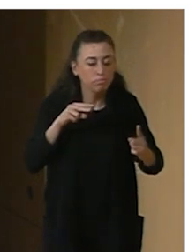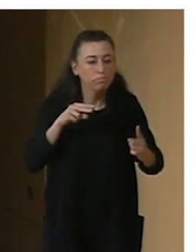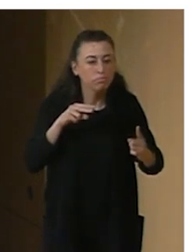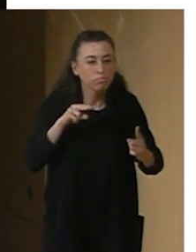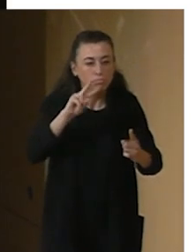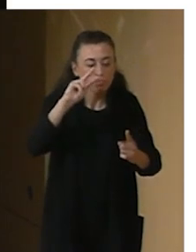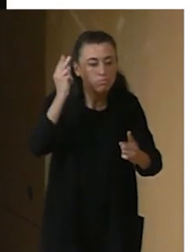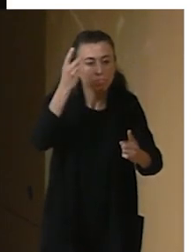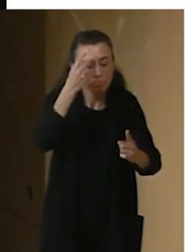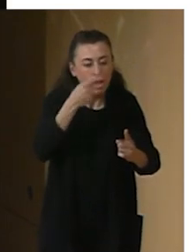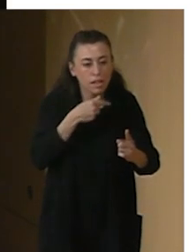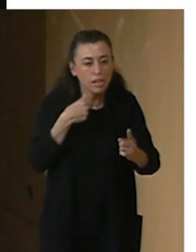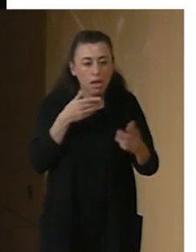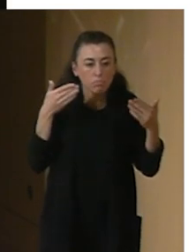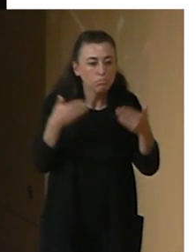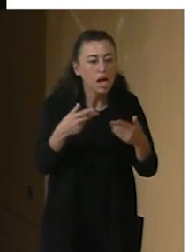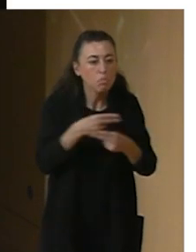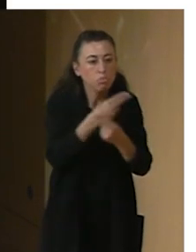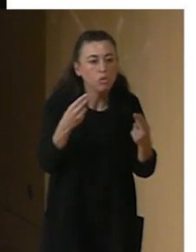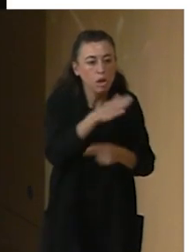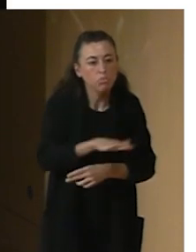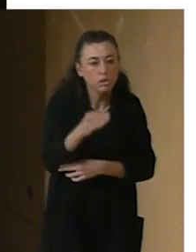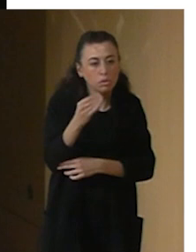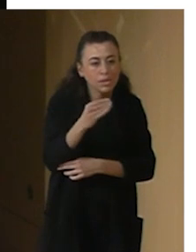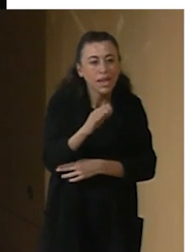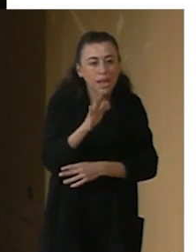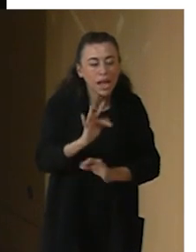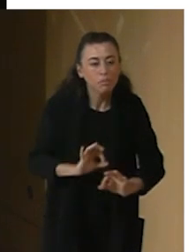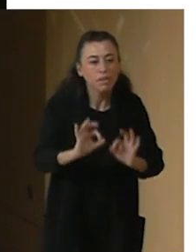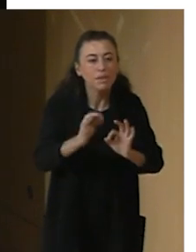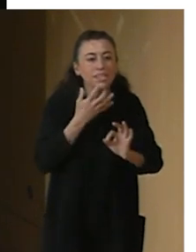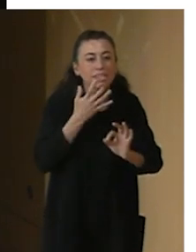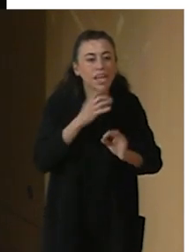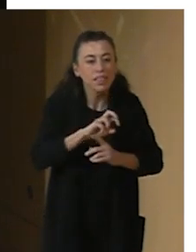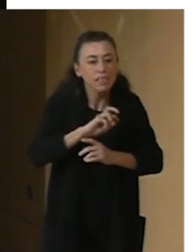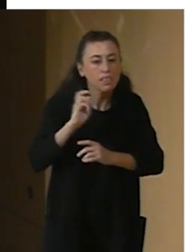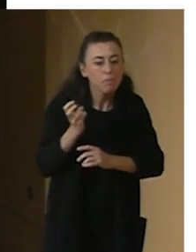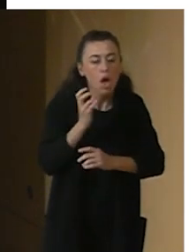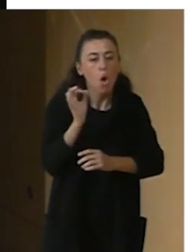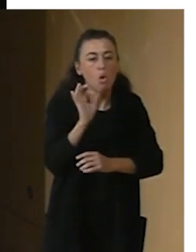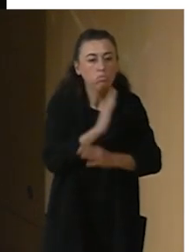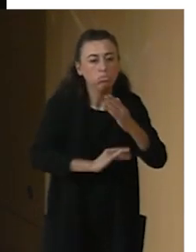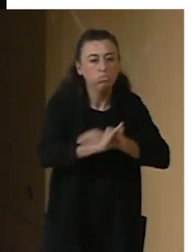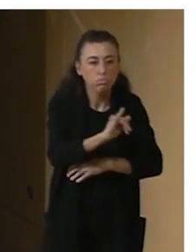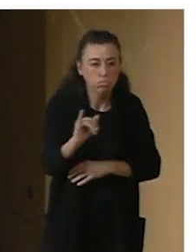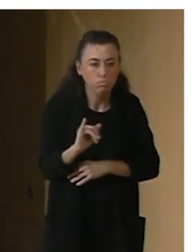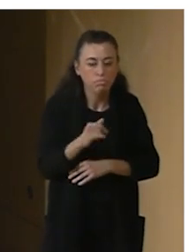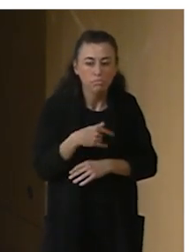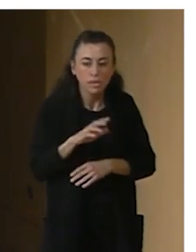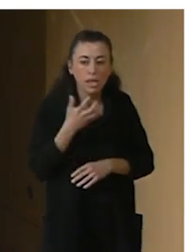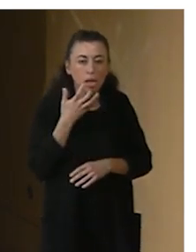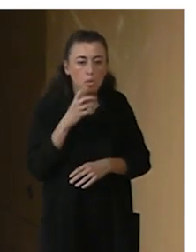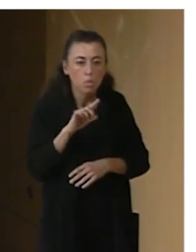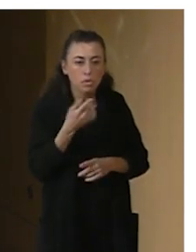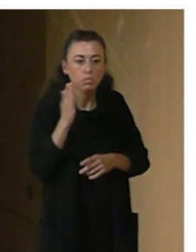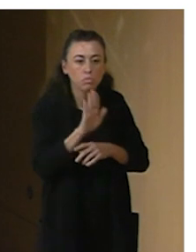al público infantil y juvenil, especialmente con diversidad o discapacidad. El primero de los ejemplos que nos gustaría